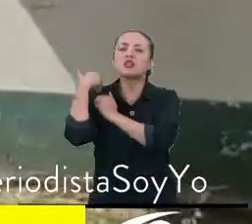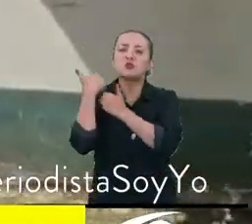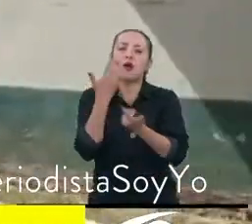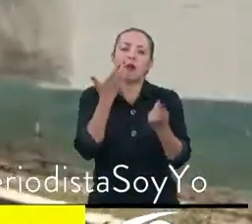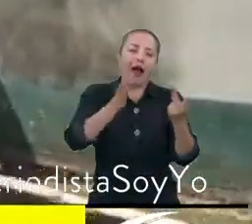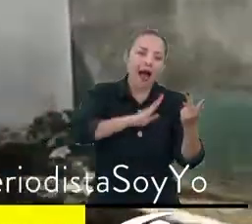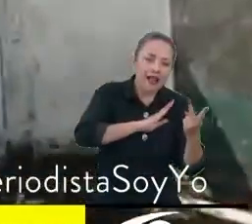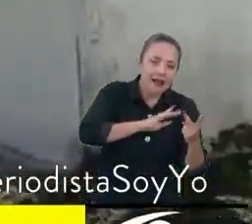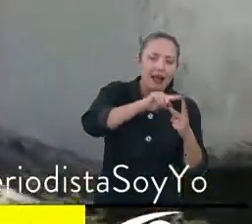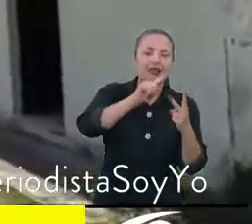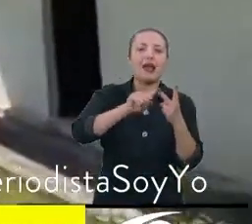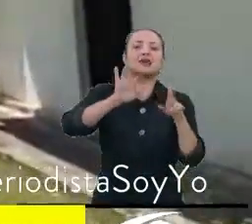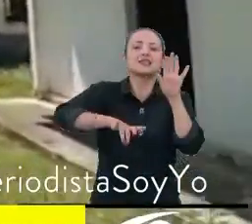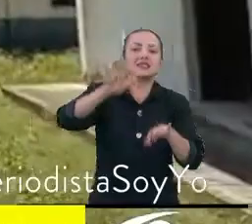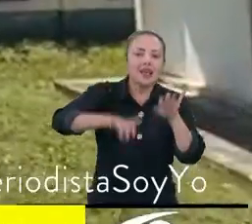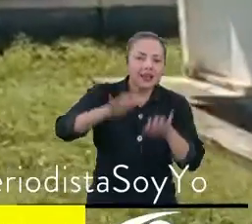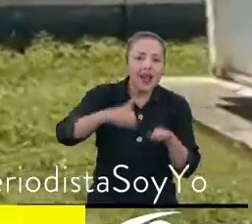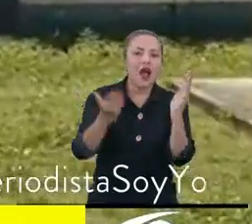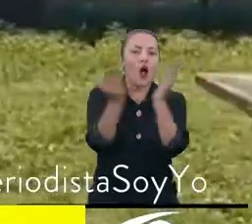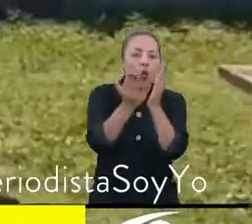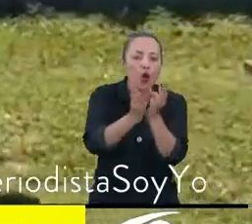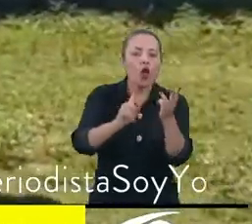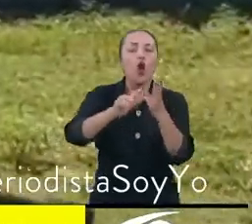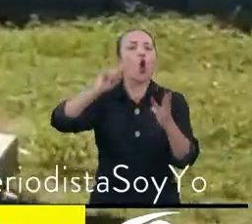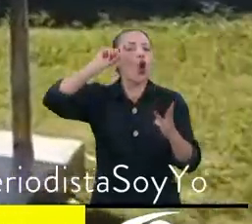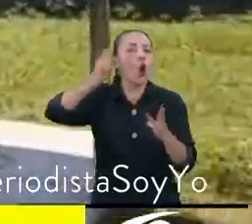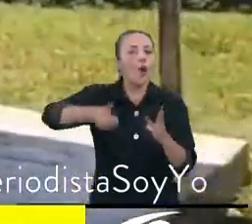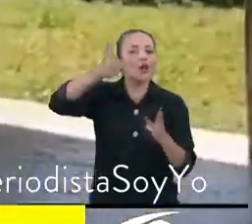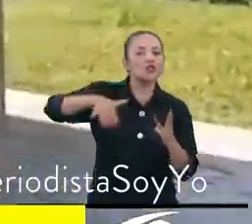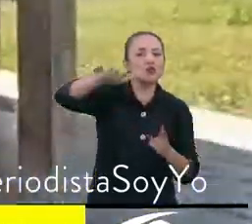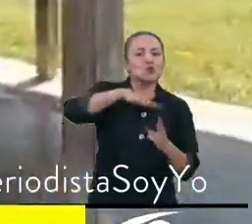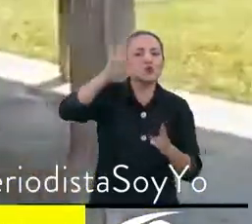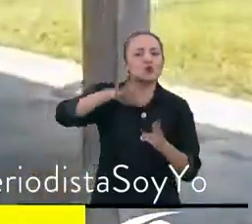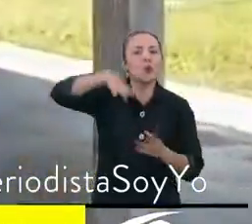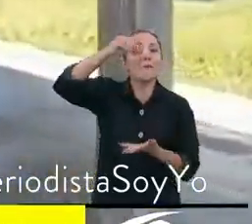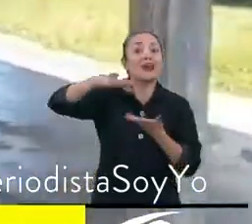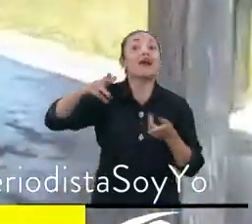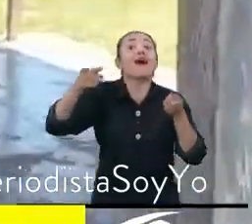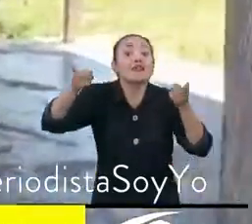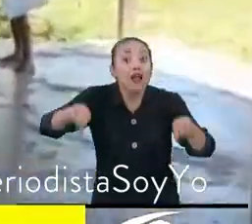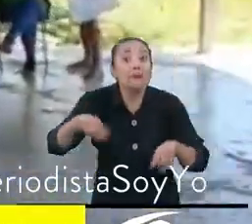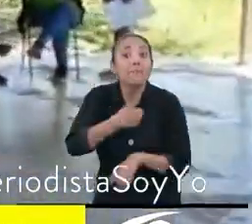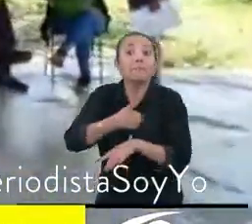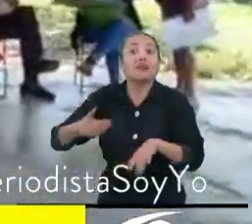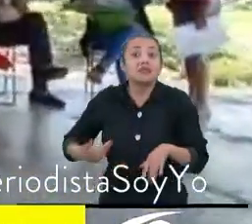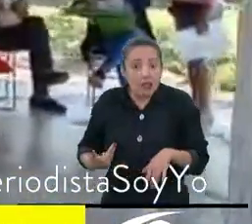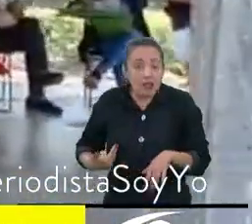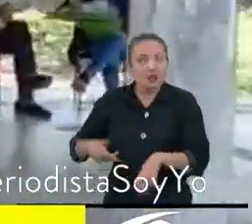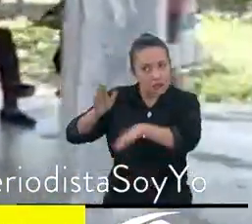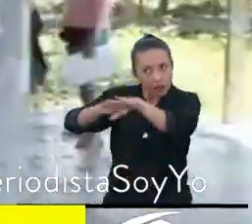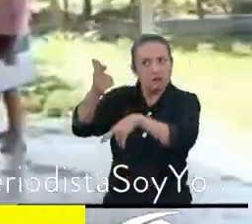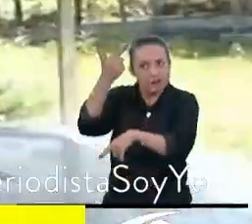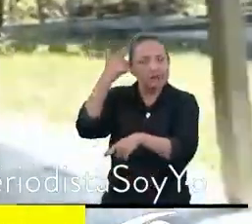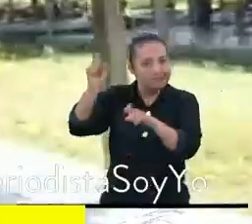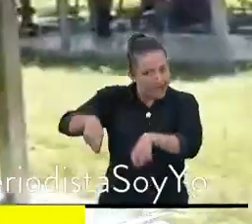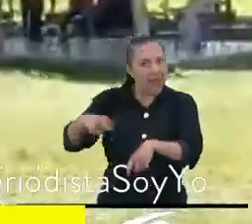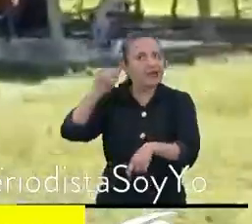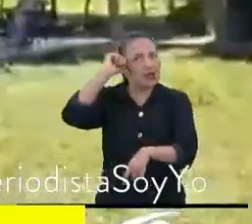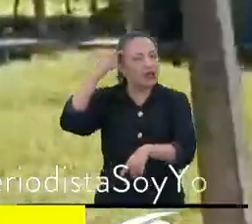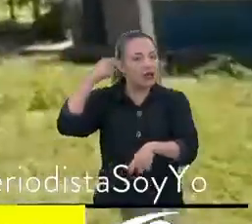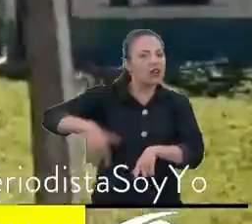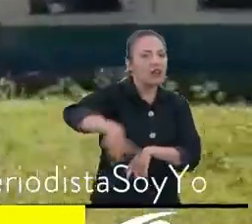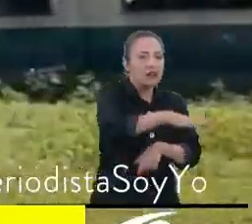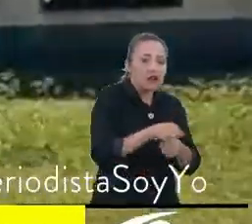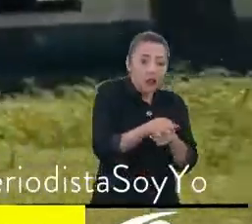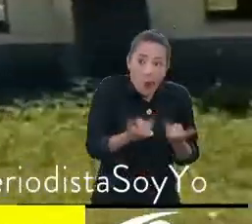alcaldía, Secretaría de Educación, Gobernación del Magdalena e incluso la presidencia se acuerde de que este